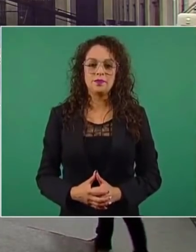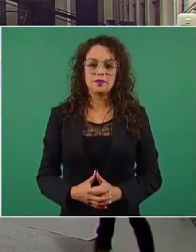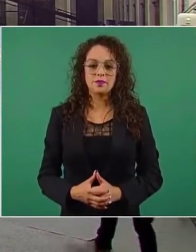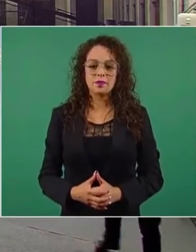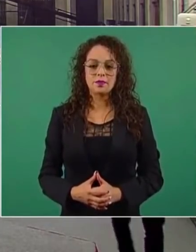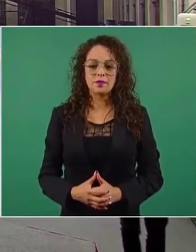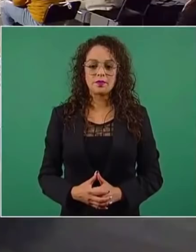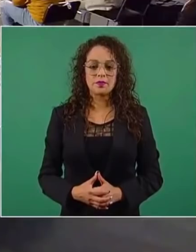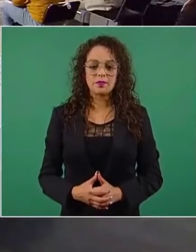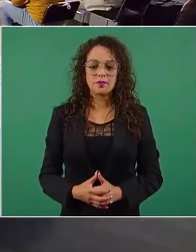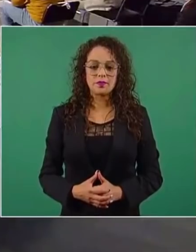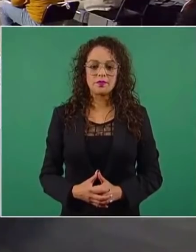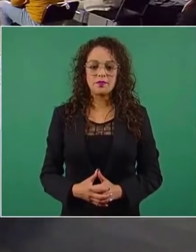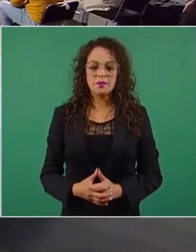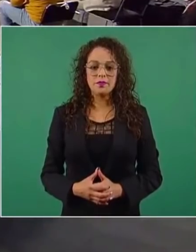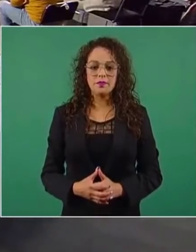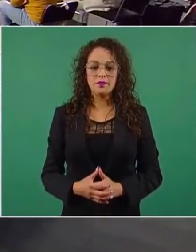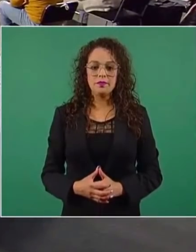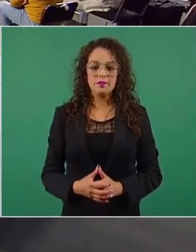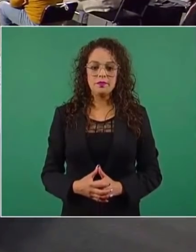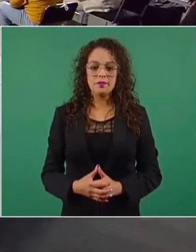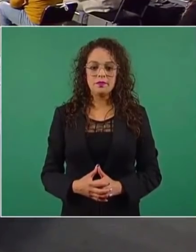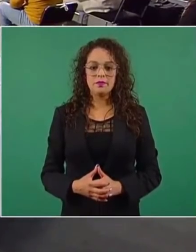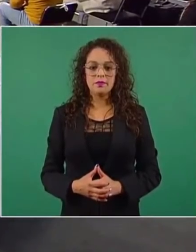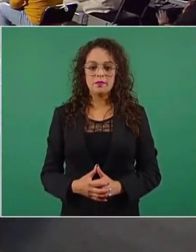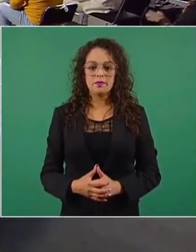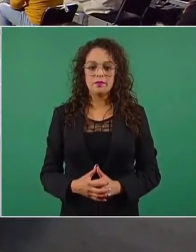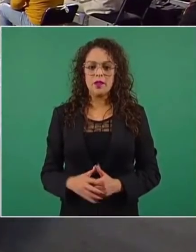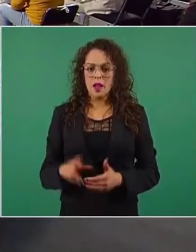Ah, sí, vamos a firmar. ¿Ya está firmado?